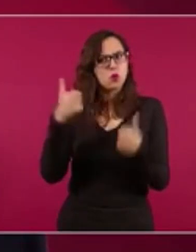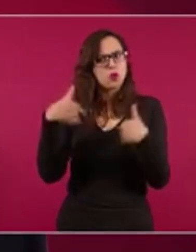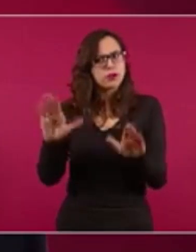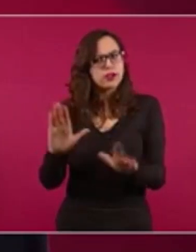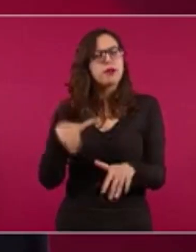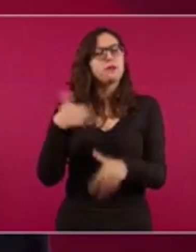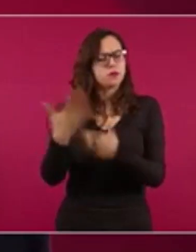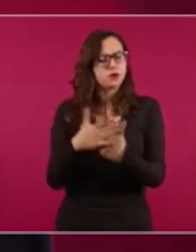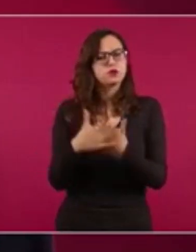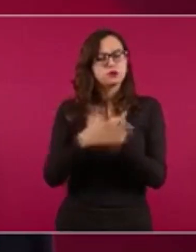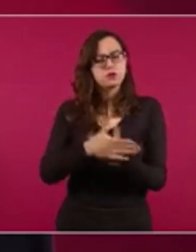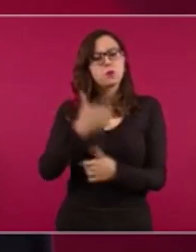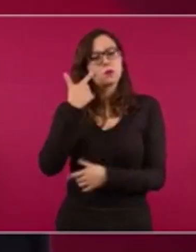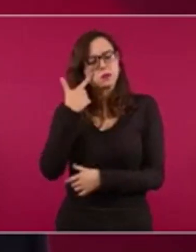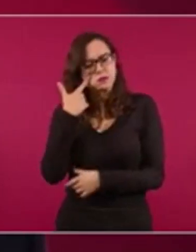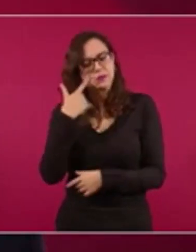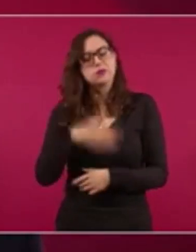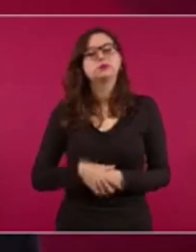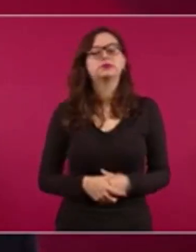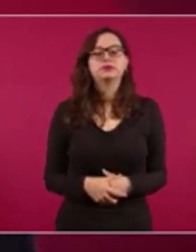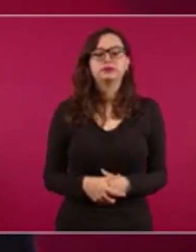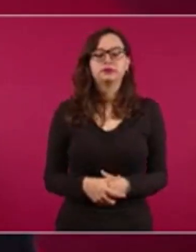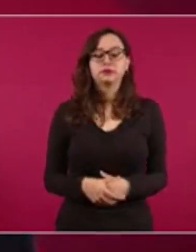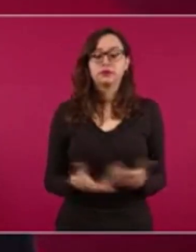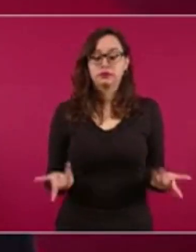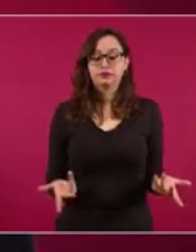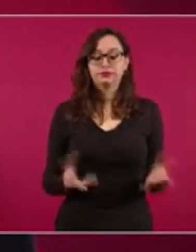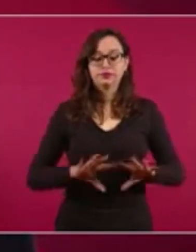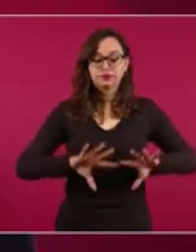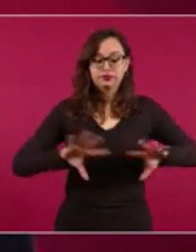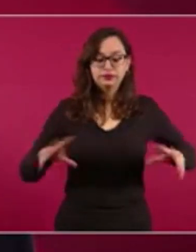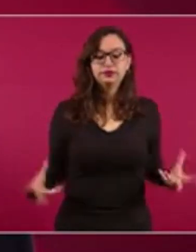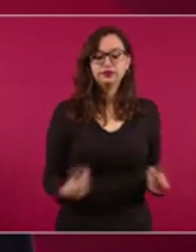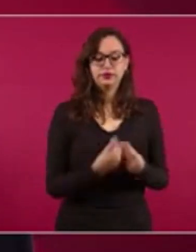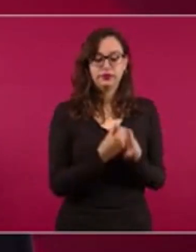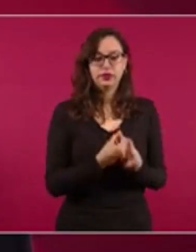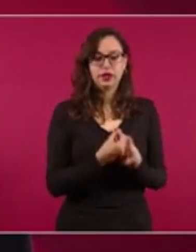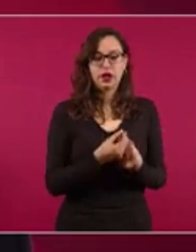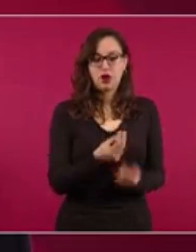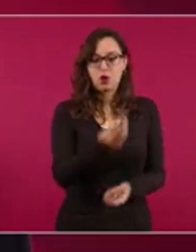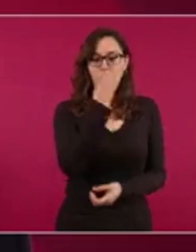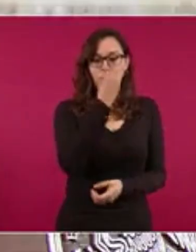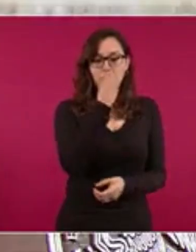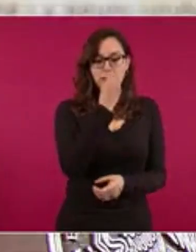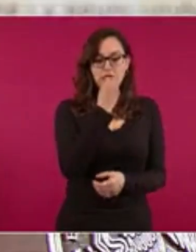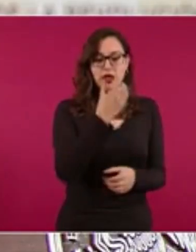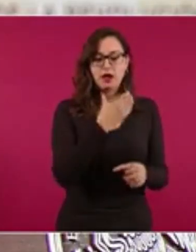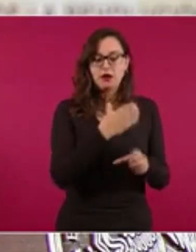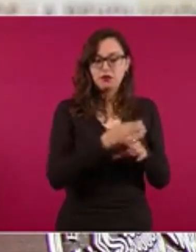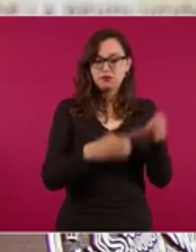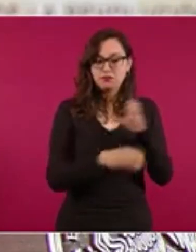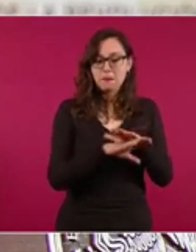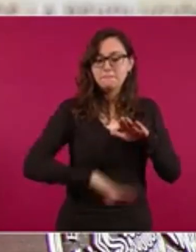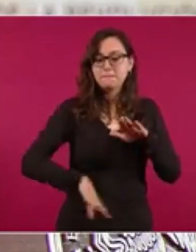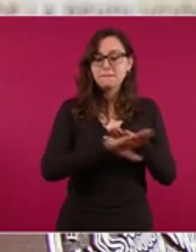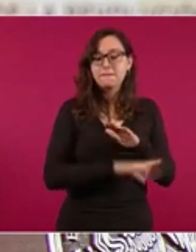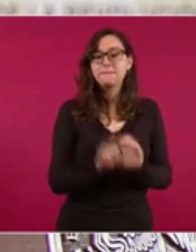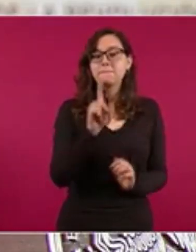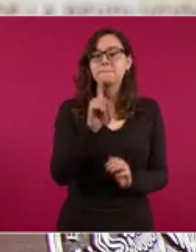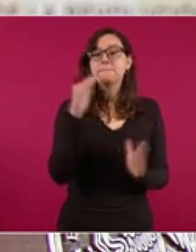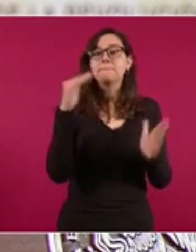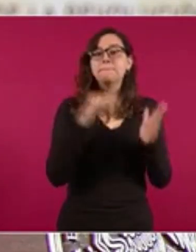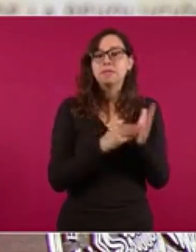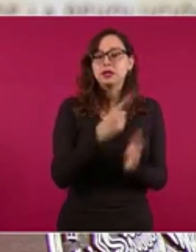canasta básica acordada es de mil ciento veintinueve pesos por los veinticuatro productos. Un esfuerzo